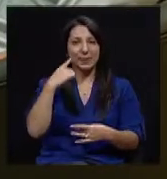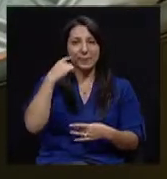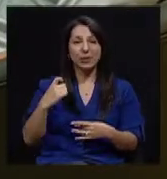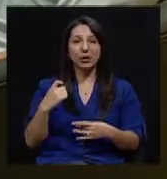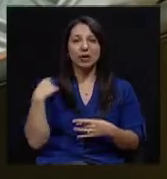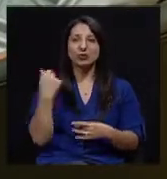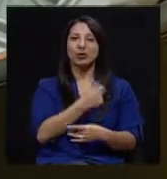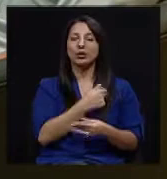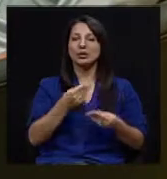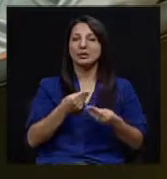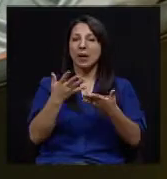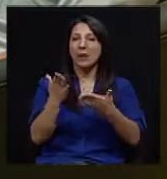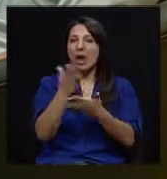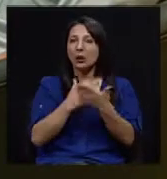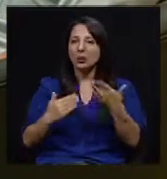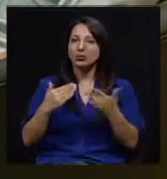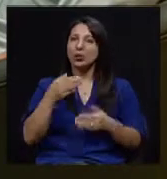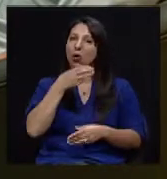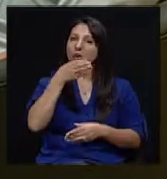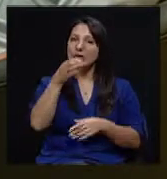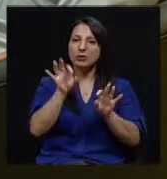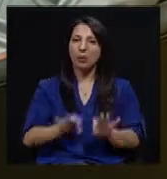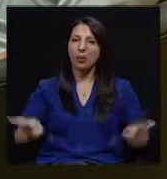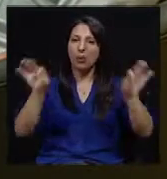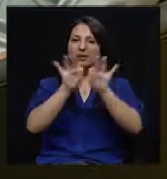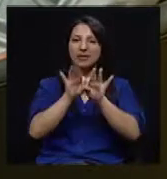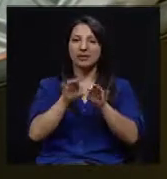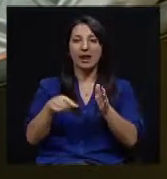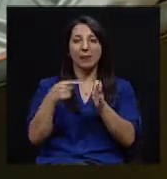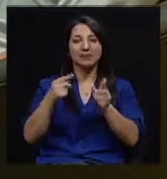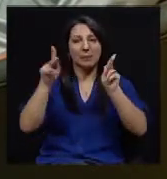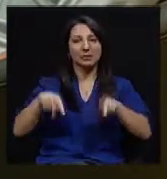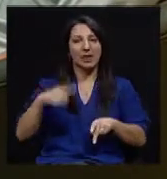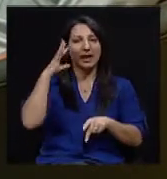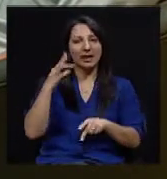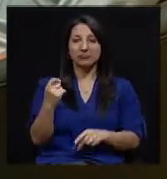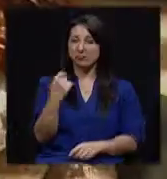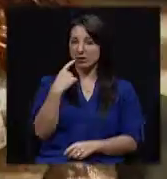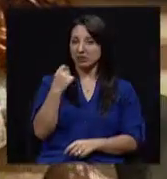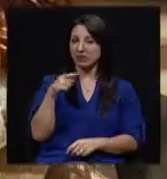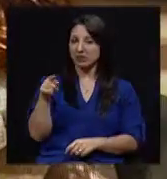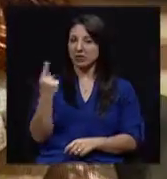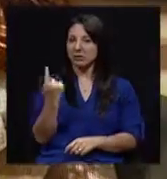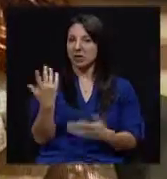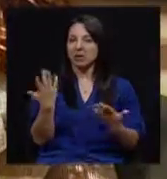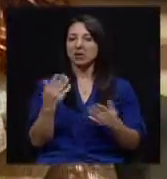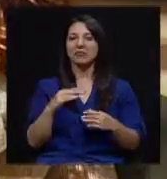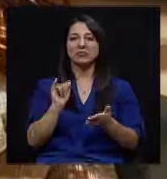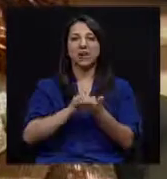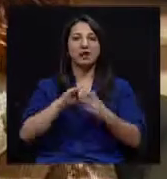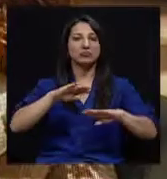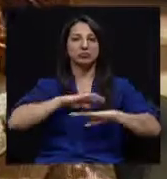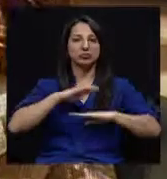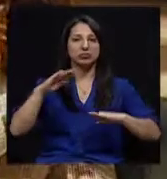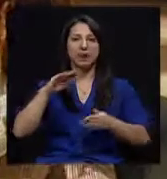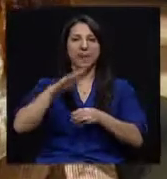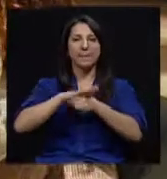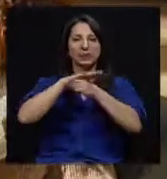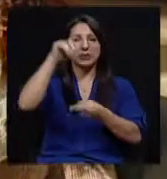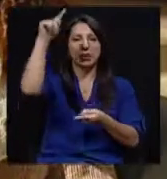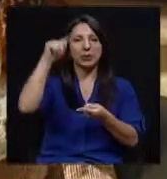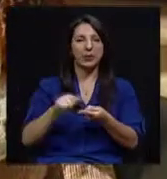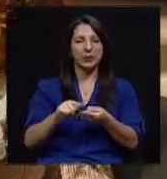estamos dando algunos consejos importantes de que a veces la gente cree que es solo tomarse la pastilla y con eso se va a disminuir la presión